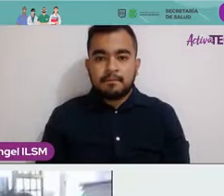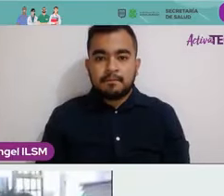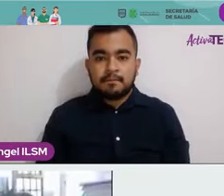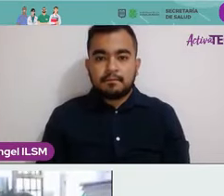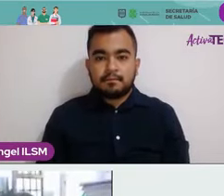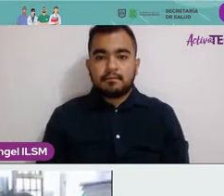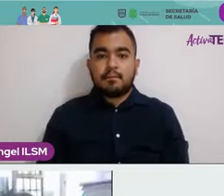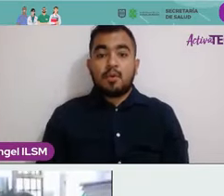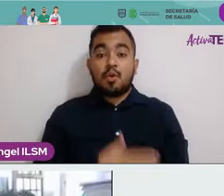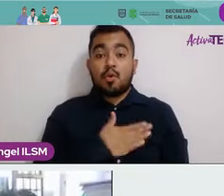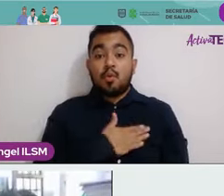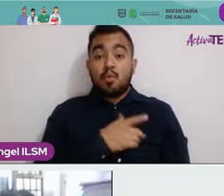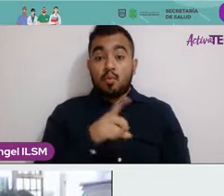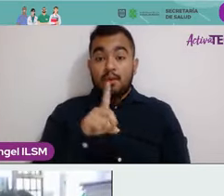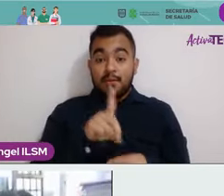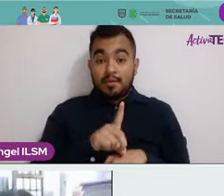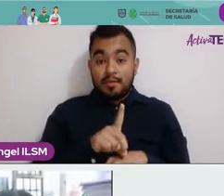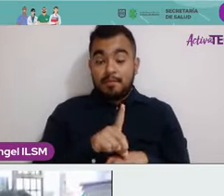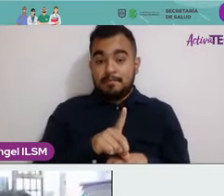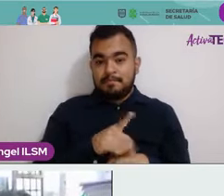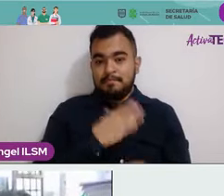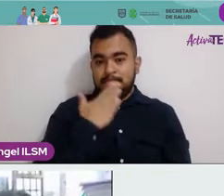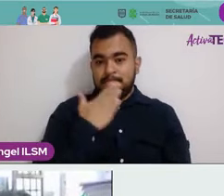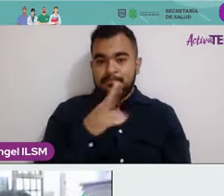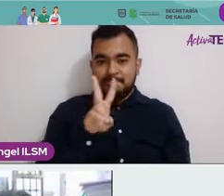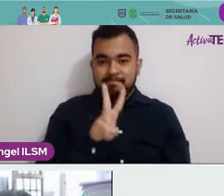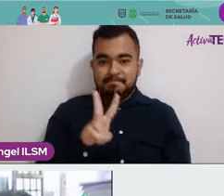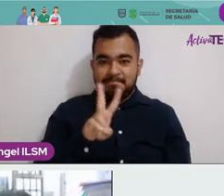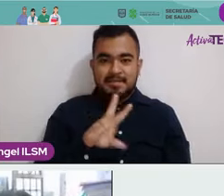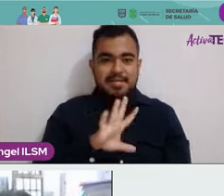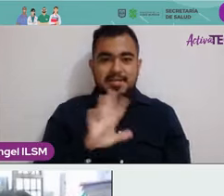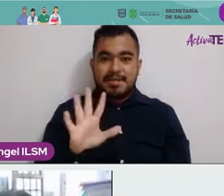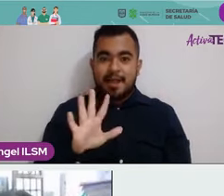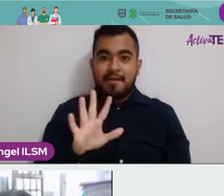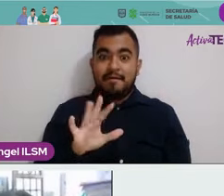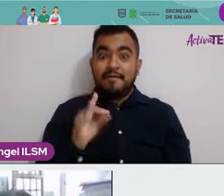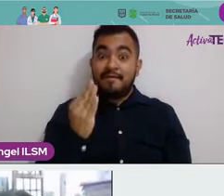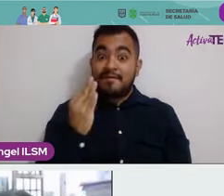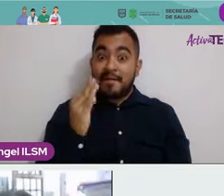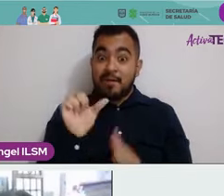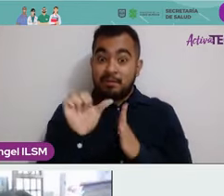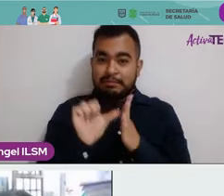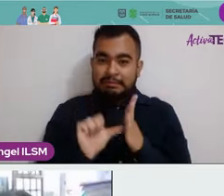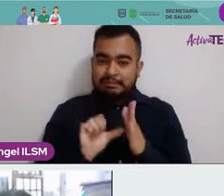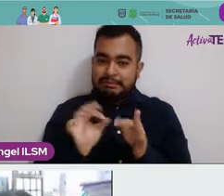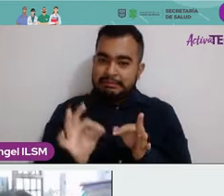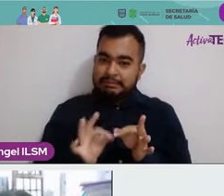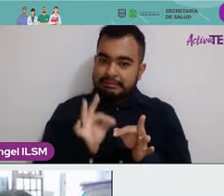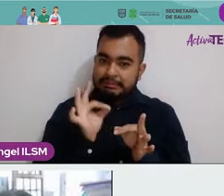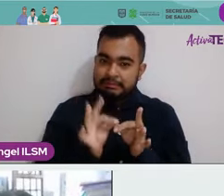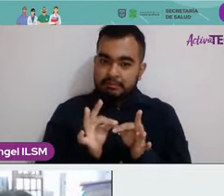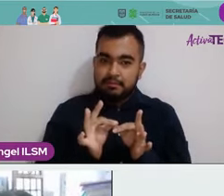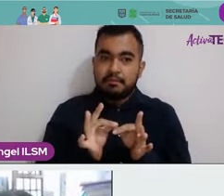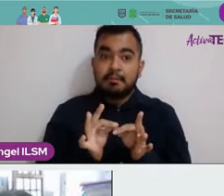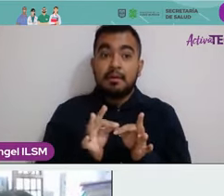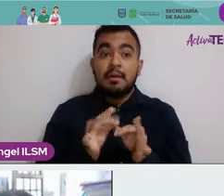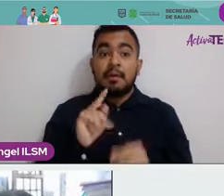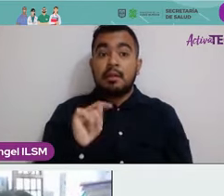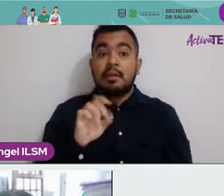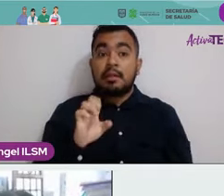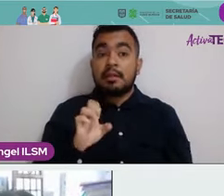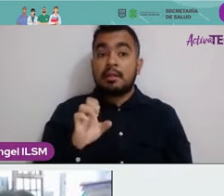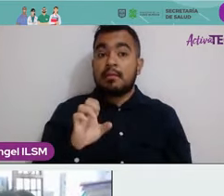Muy buen día, muy buen viernes, ya terminando febrero. El Tribunal Electoral de la Ciudad de México, magistrados y